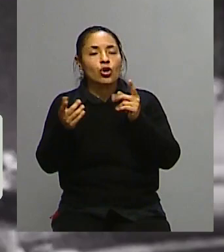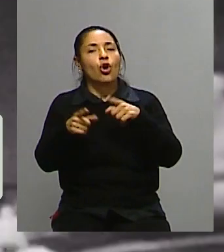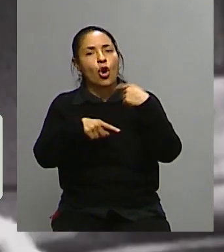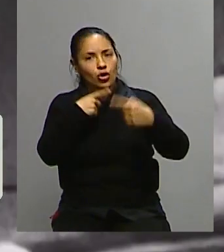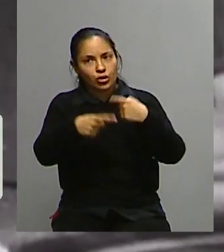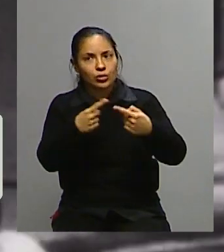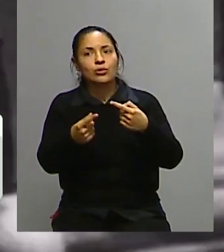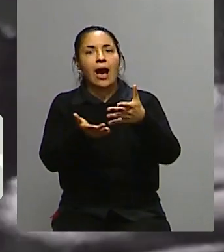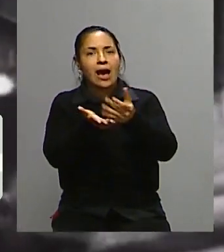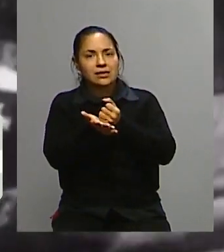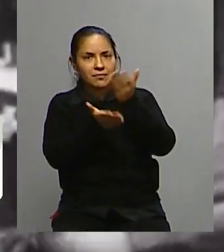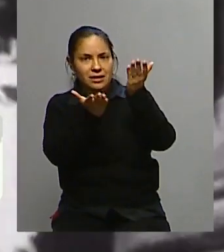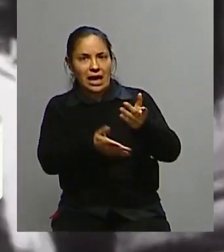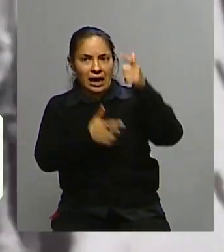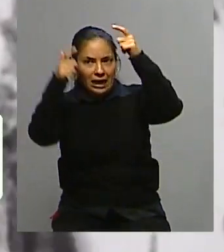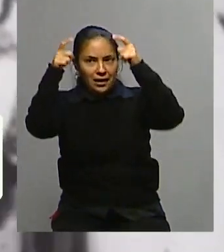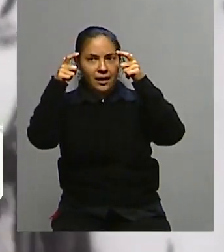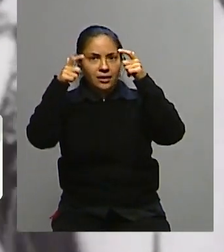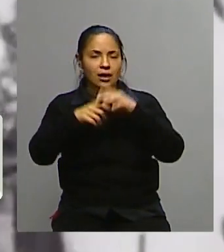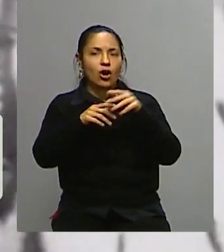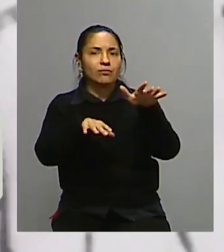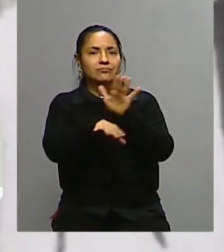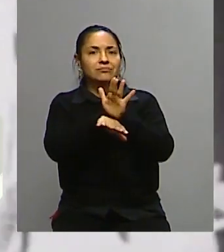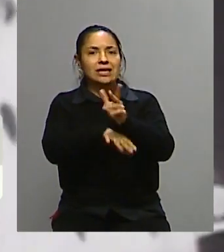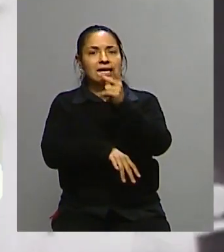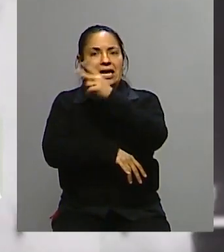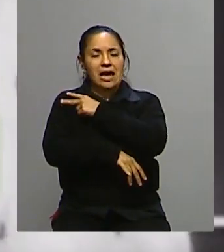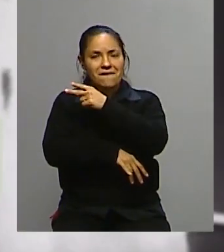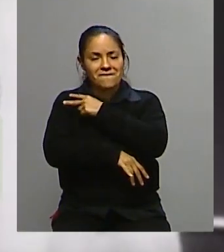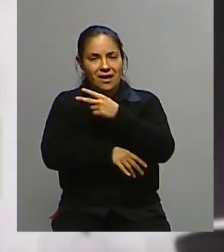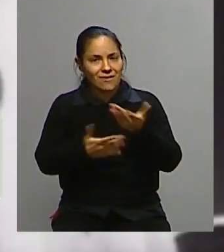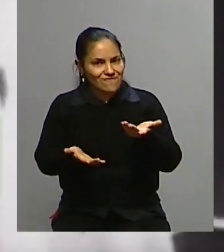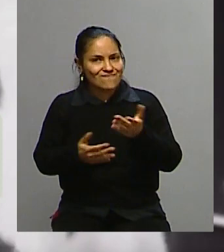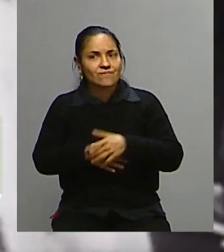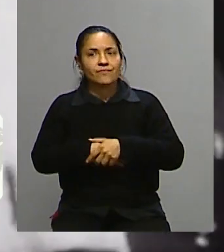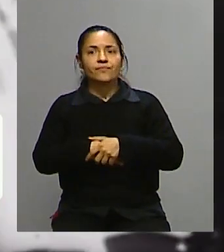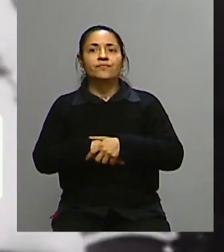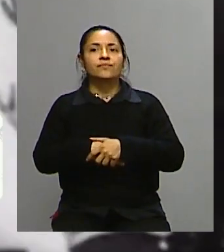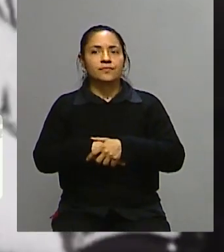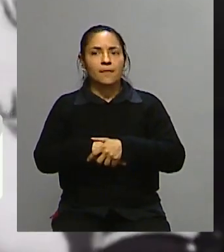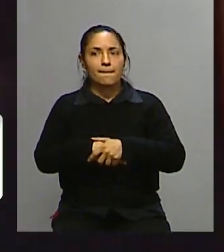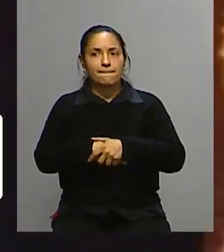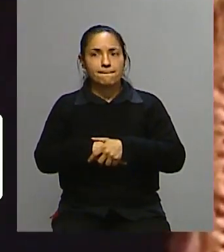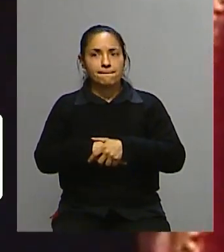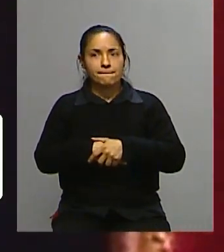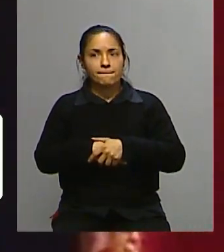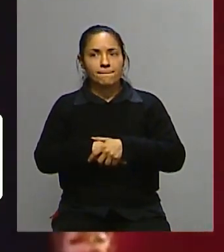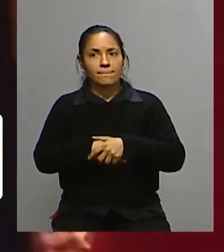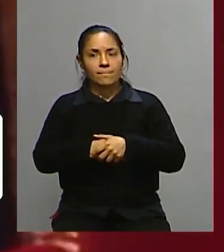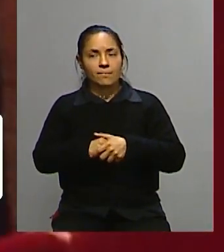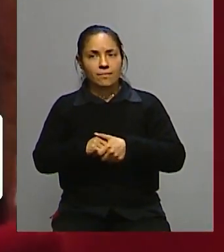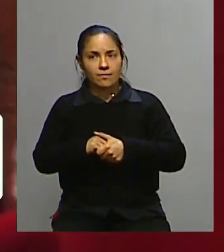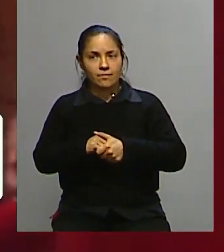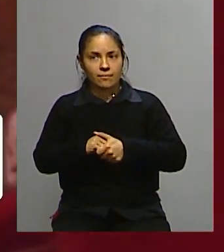seguían aceptando a la reina como jefa del Estado, con lo cual, la